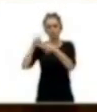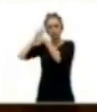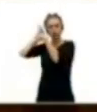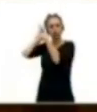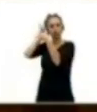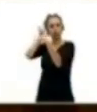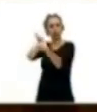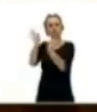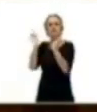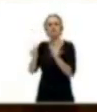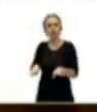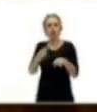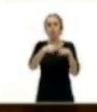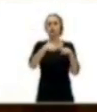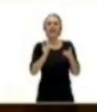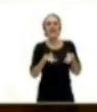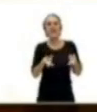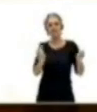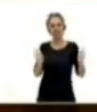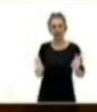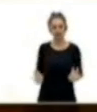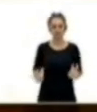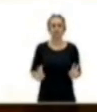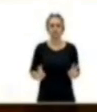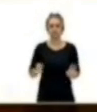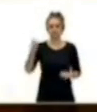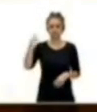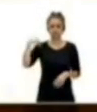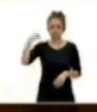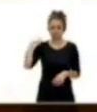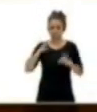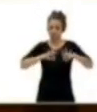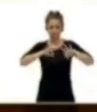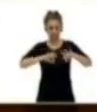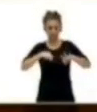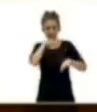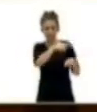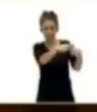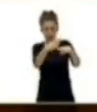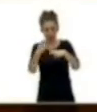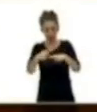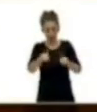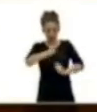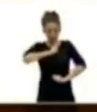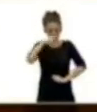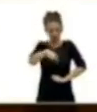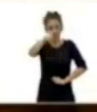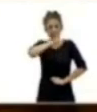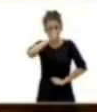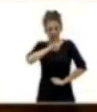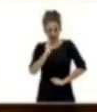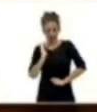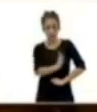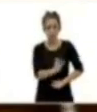liberales y especialmente las que han llevado a nuestro territorio, a las que afectan a nuestro